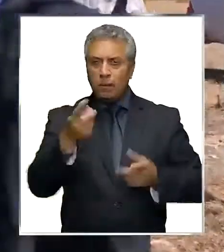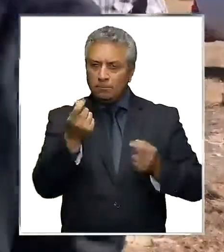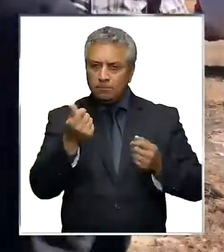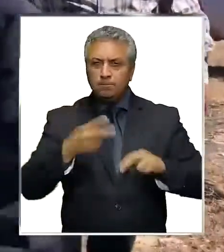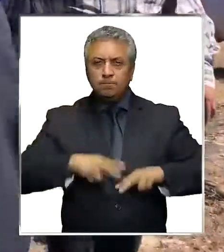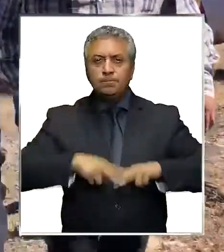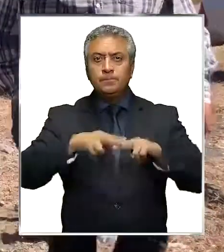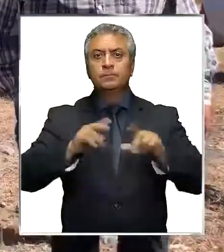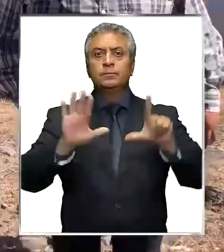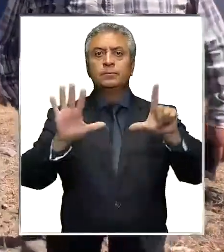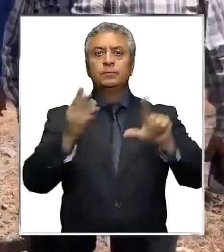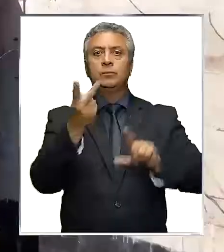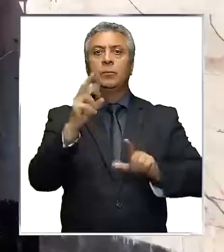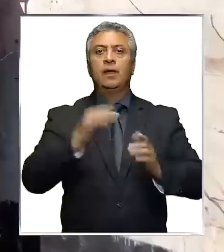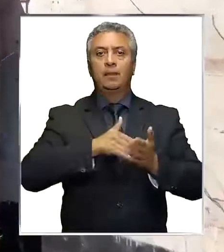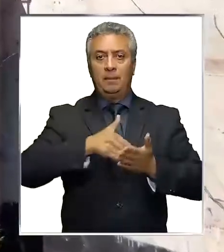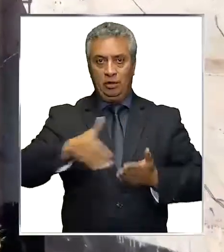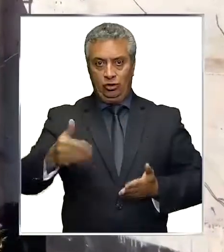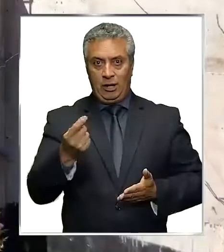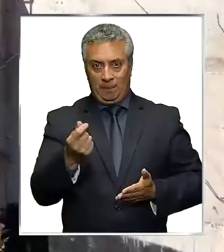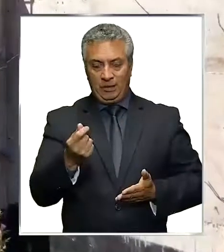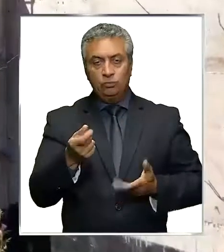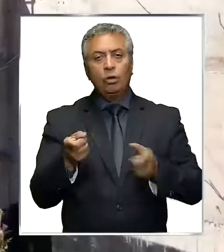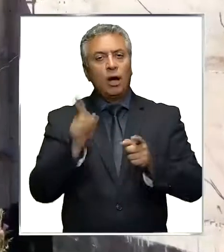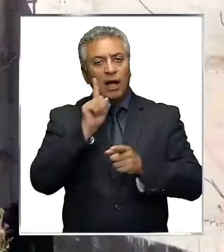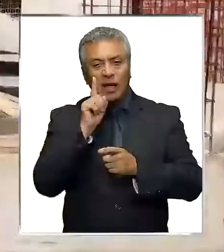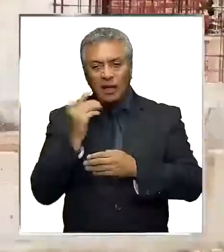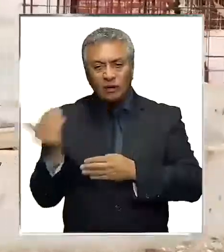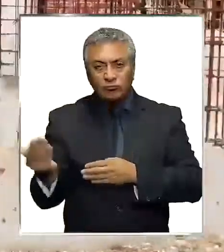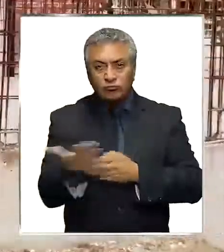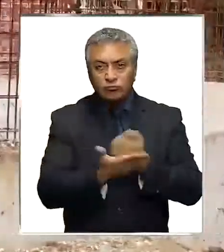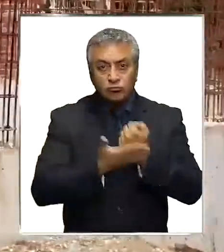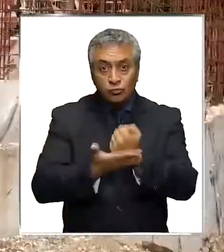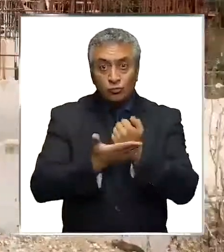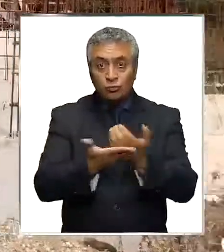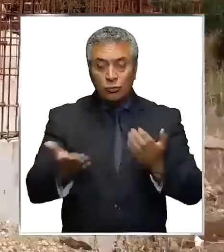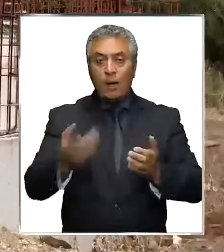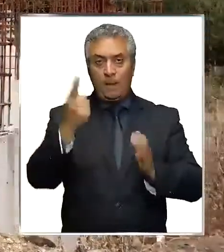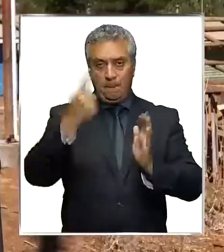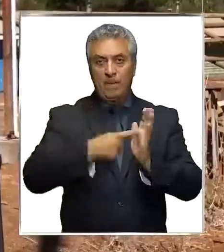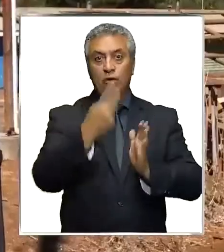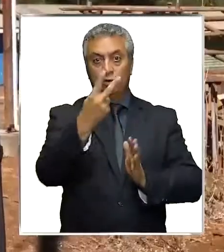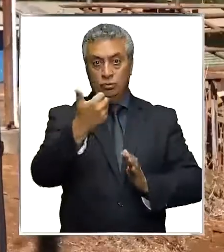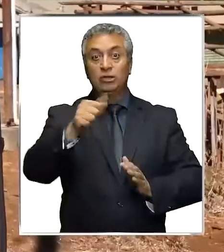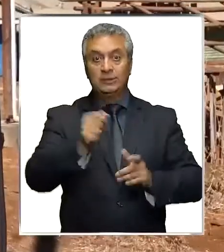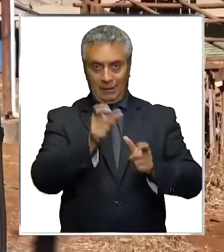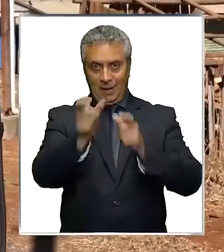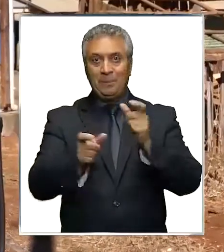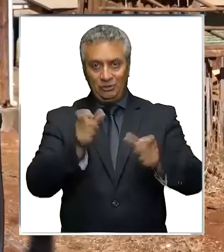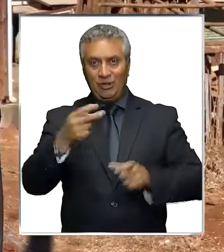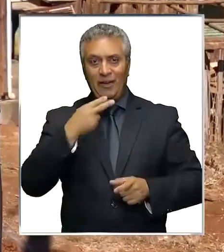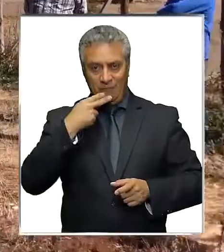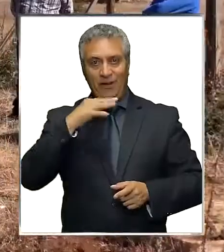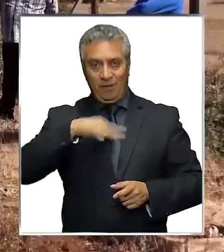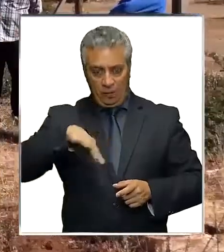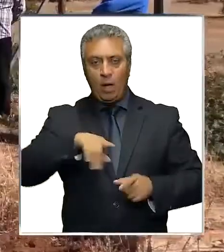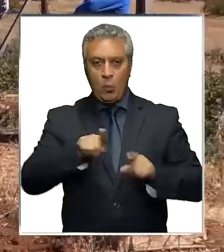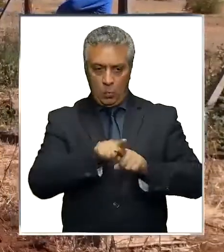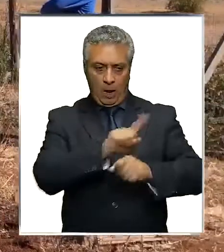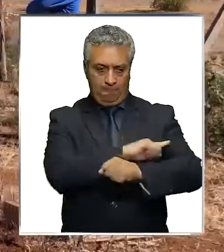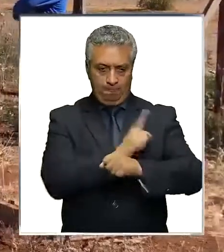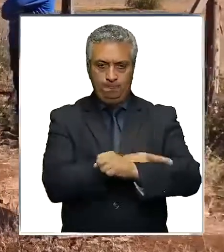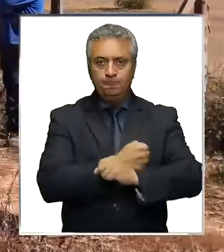valorada en más de 720 millones de pesos y beneficiará a más de 1.260 habitantes del sector, que